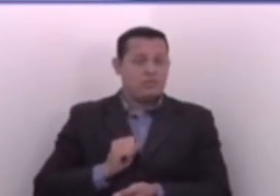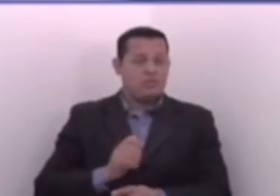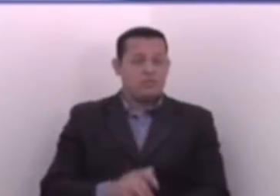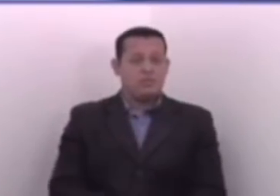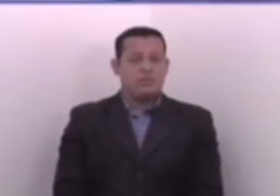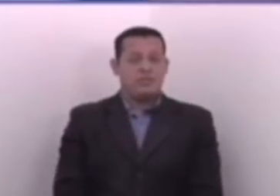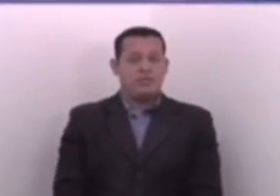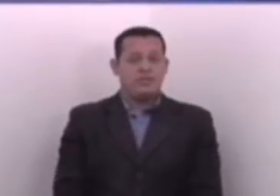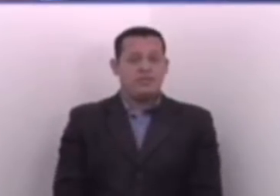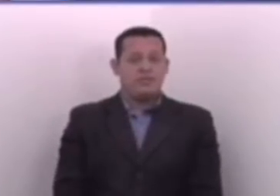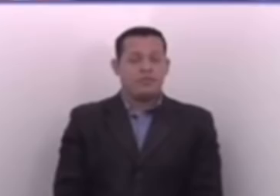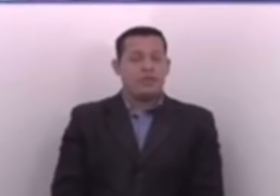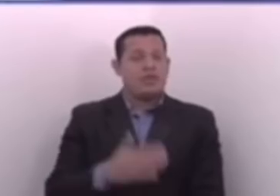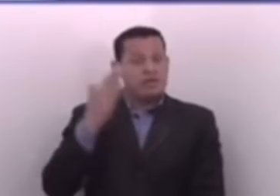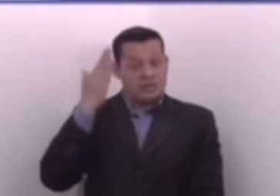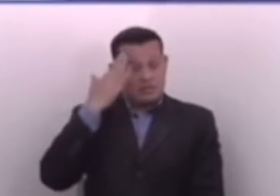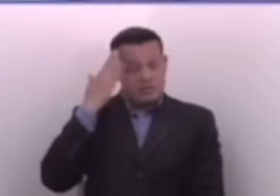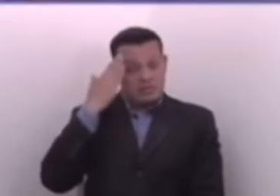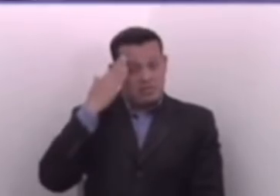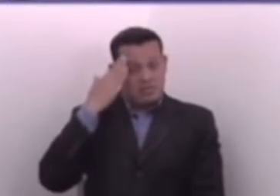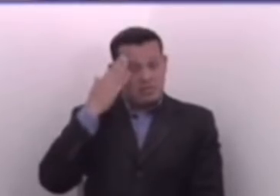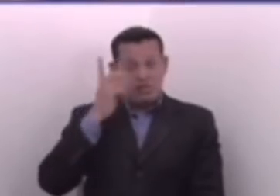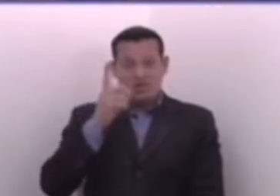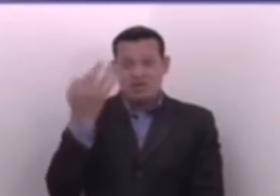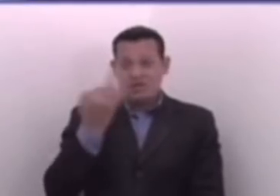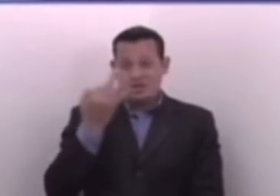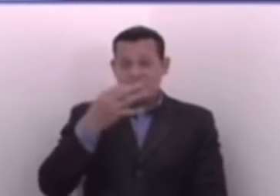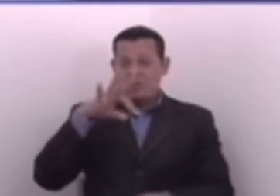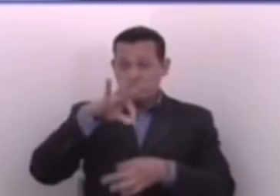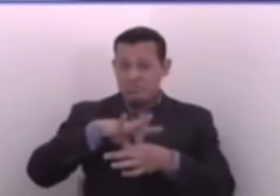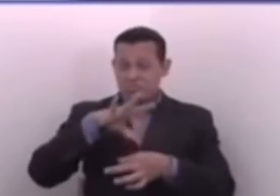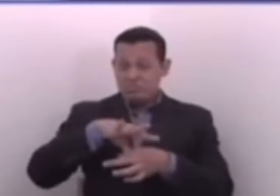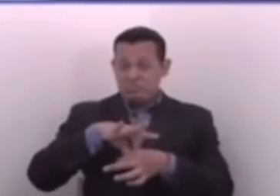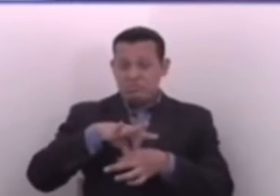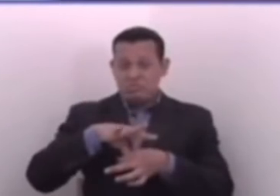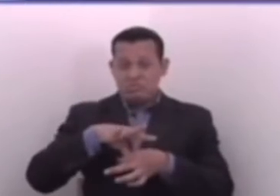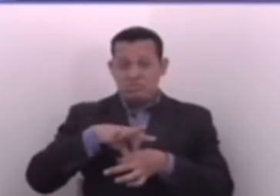Y sabemos bien que no necesitan nuestros votos.